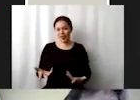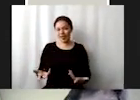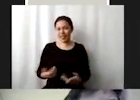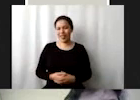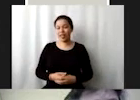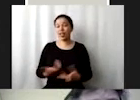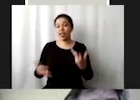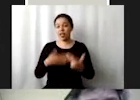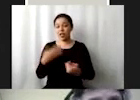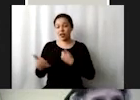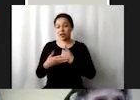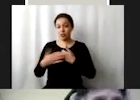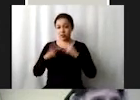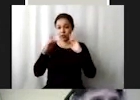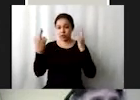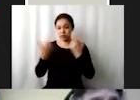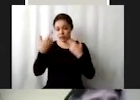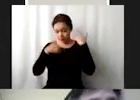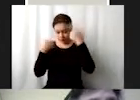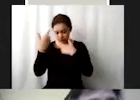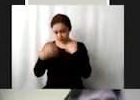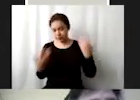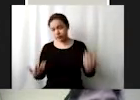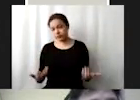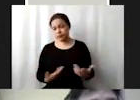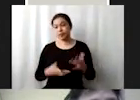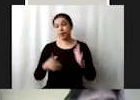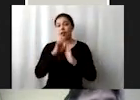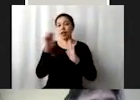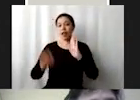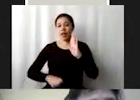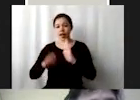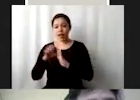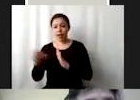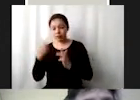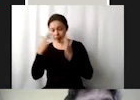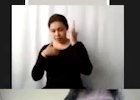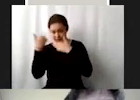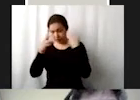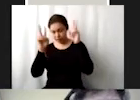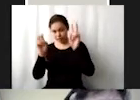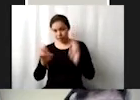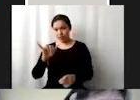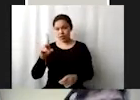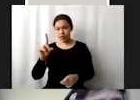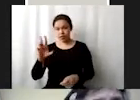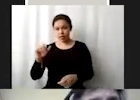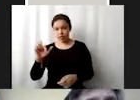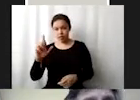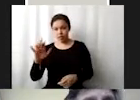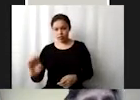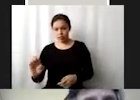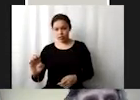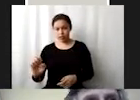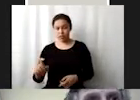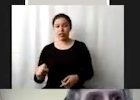próxima sesión ver con ustedes algunos ejemplos de estos temas de los indicadores tanto